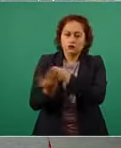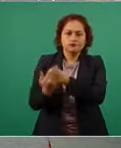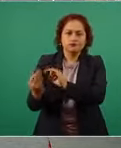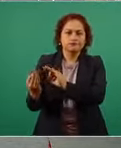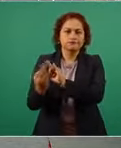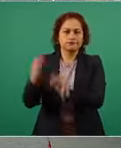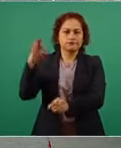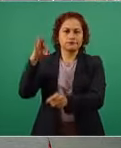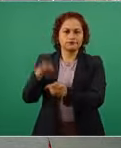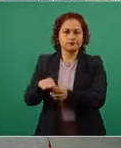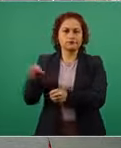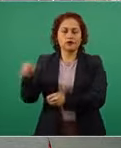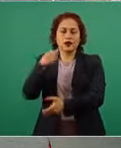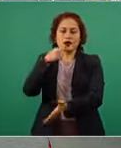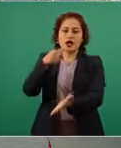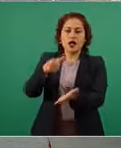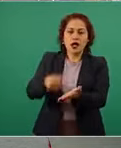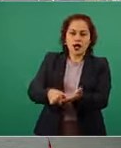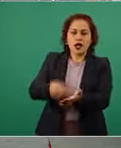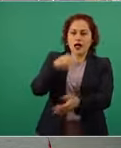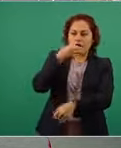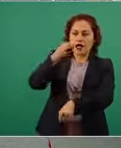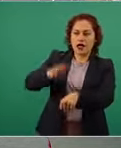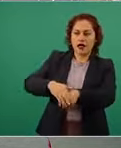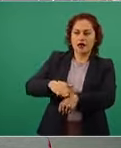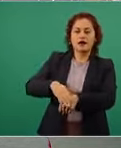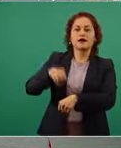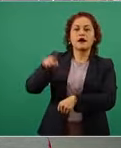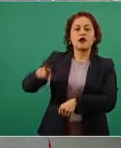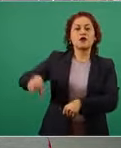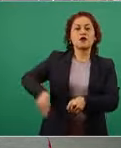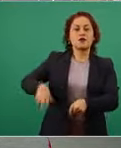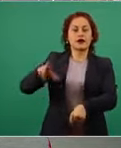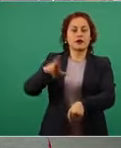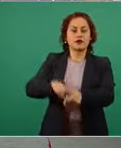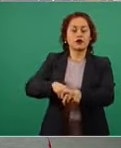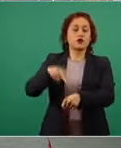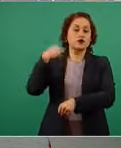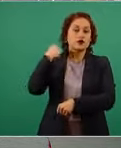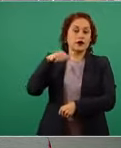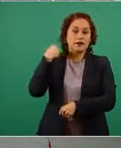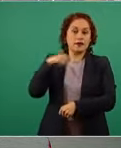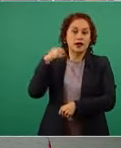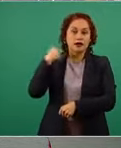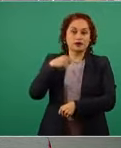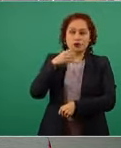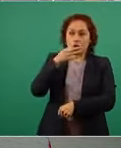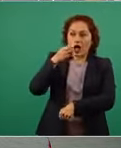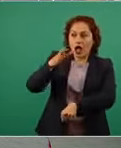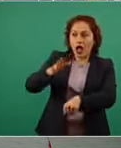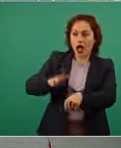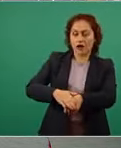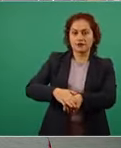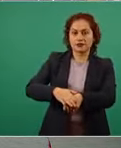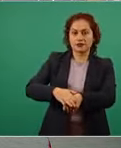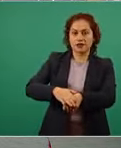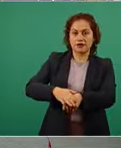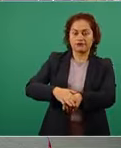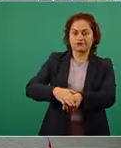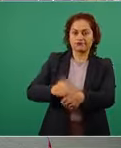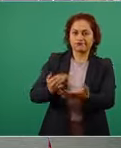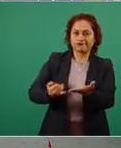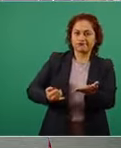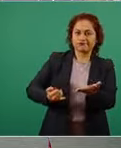precisión a Manuel Mestre Guigliaza gobernador de Tabasco el principio de equidad que debía prevalecer